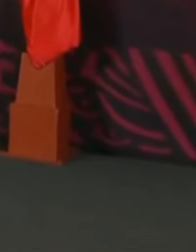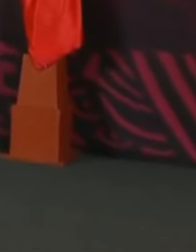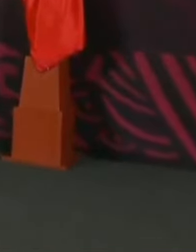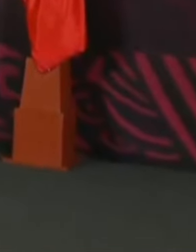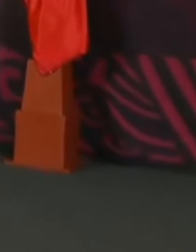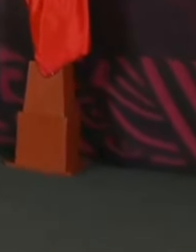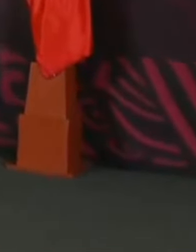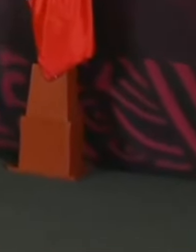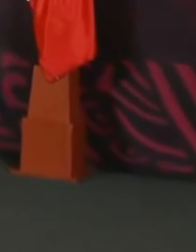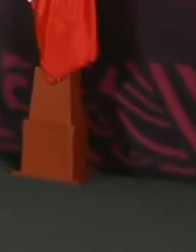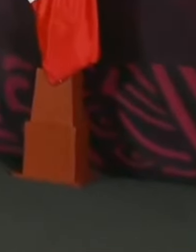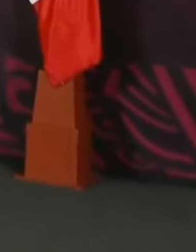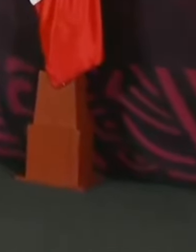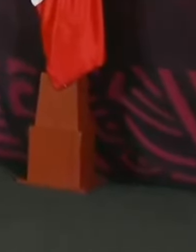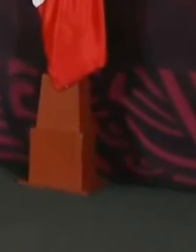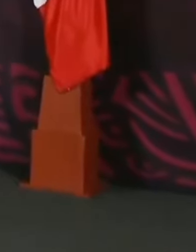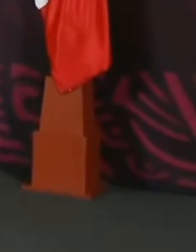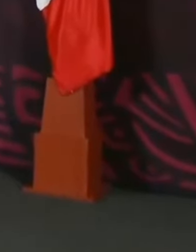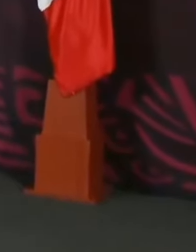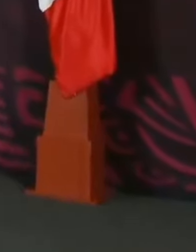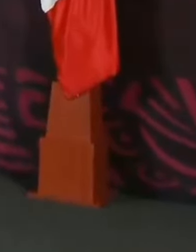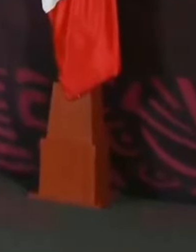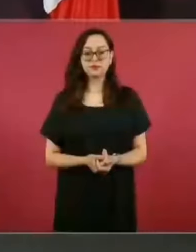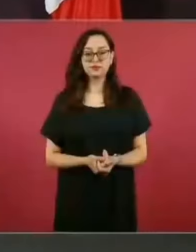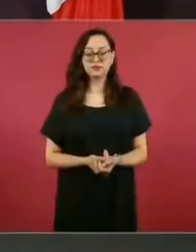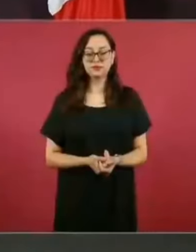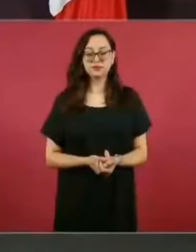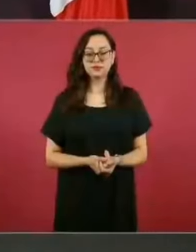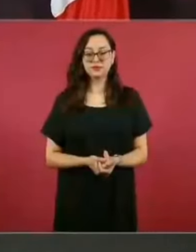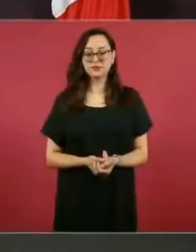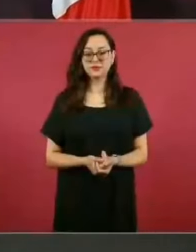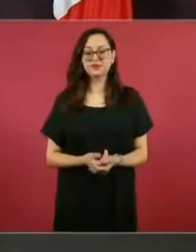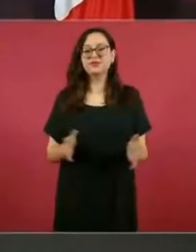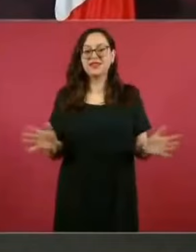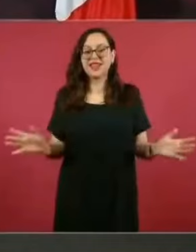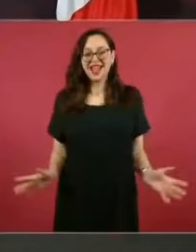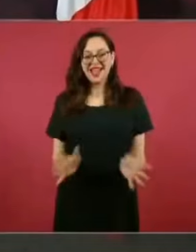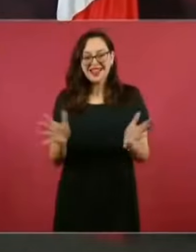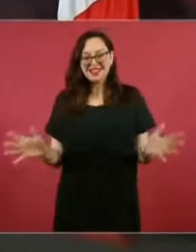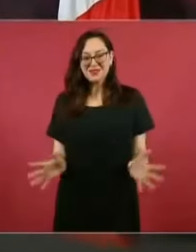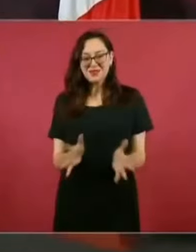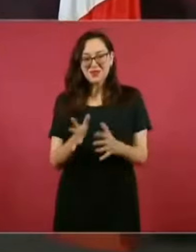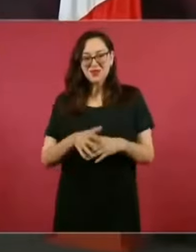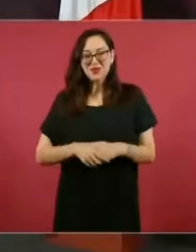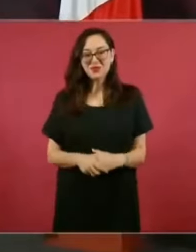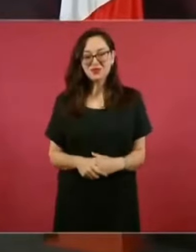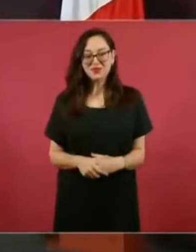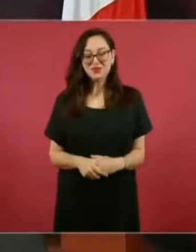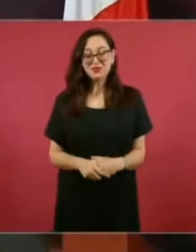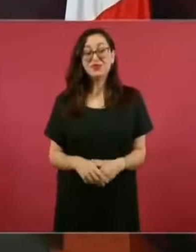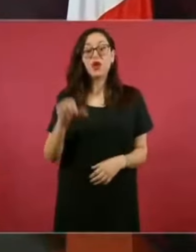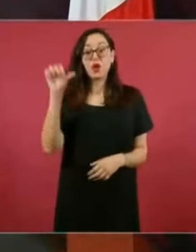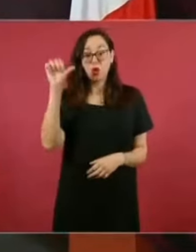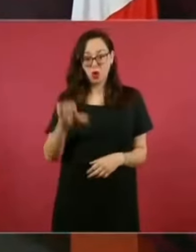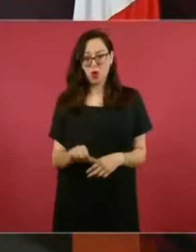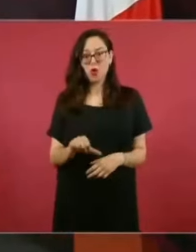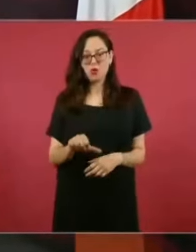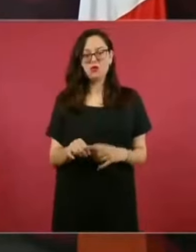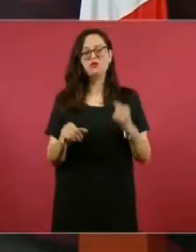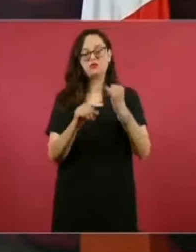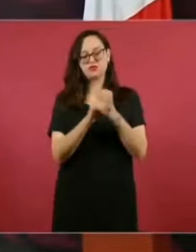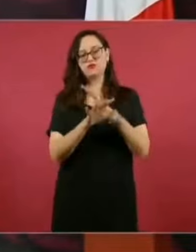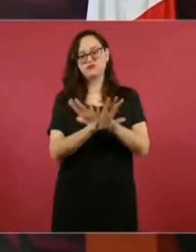Vamos a informar el día de hoy sobre el fraude que